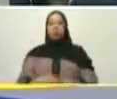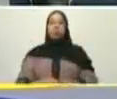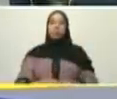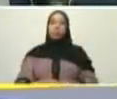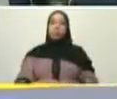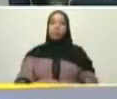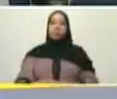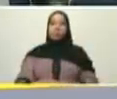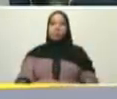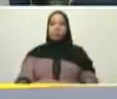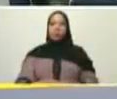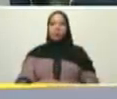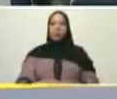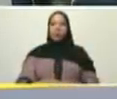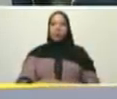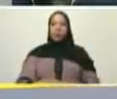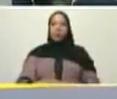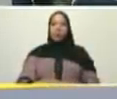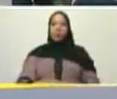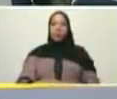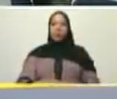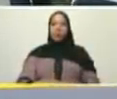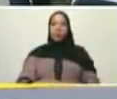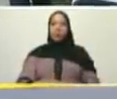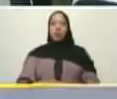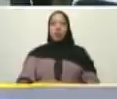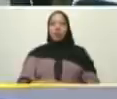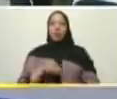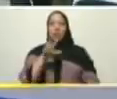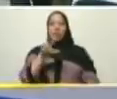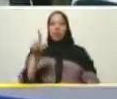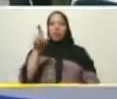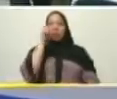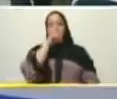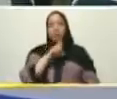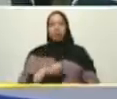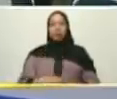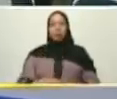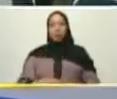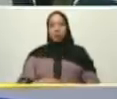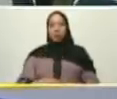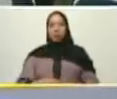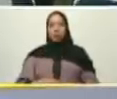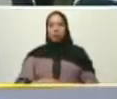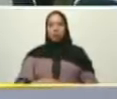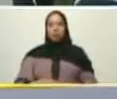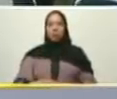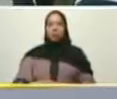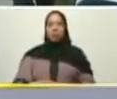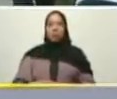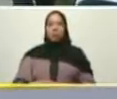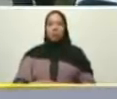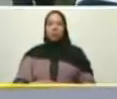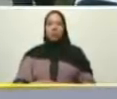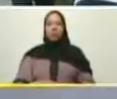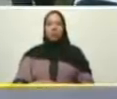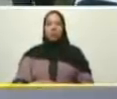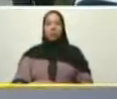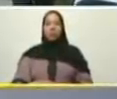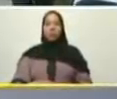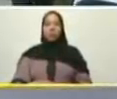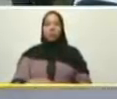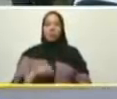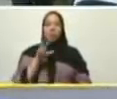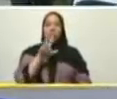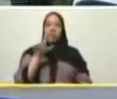90 yo cumplí 31 años de haber ingresado al metro hace poco el 21 de febrero 31